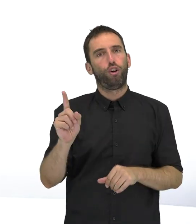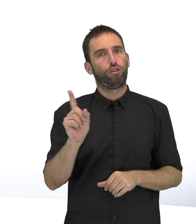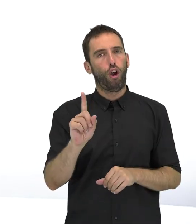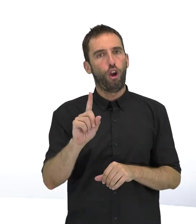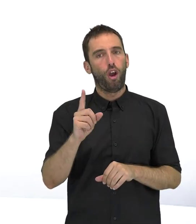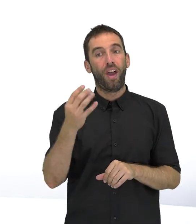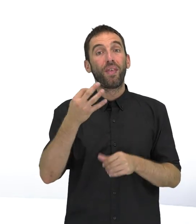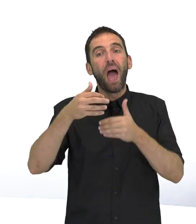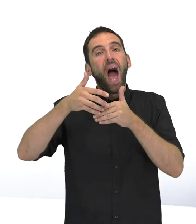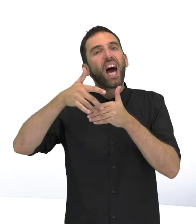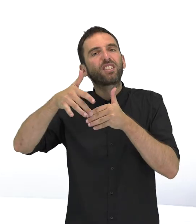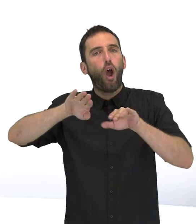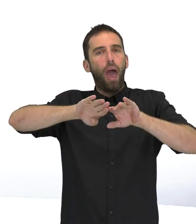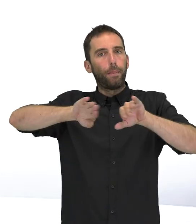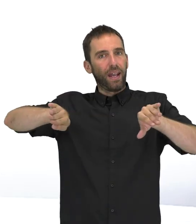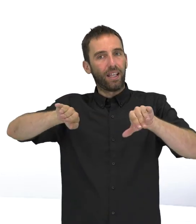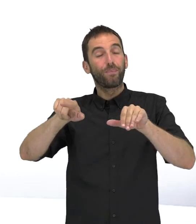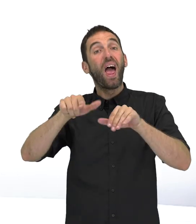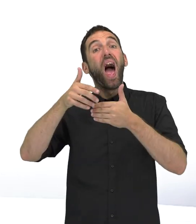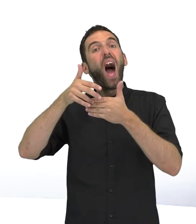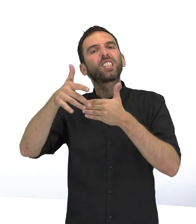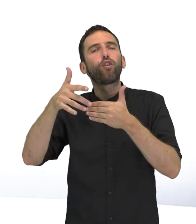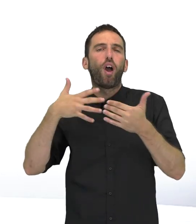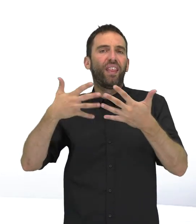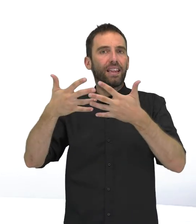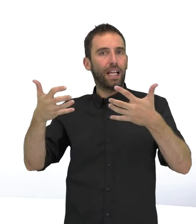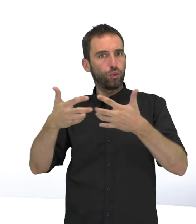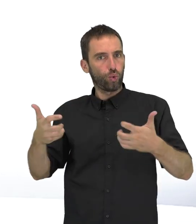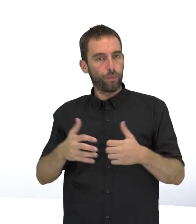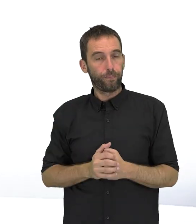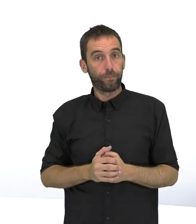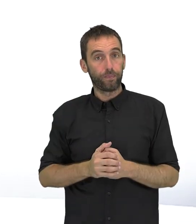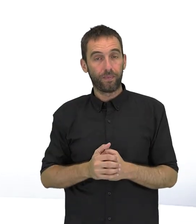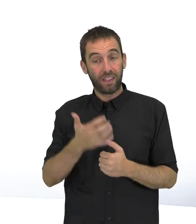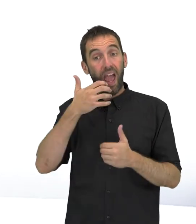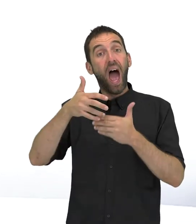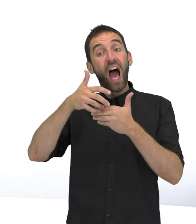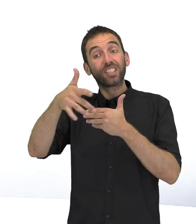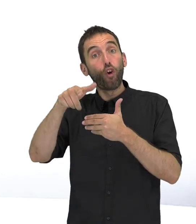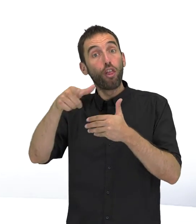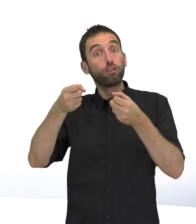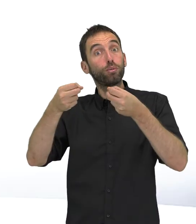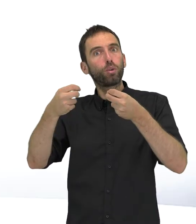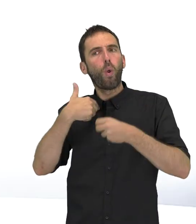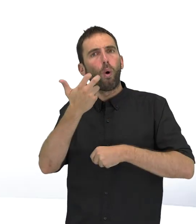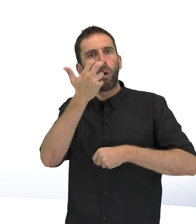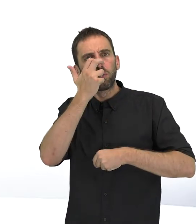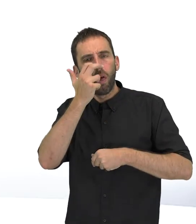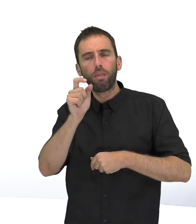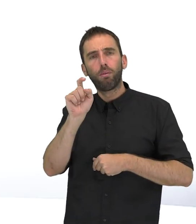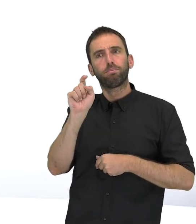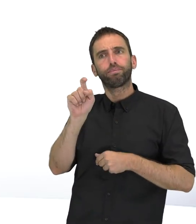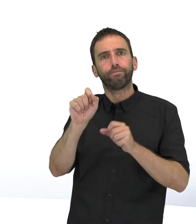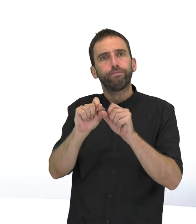Deben estar en un archivo aparte, un archivo de texto. Si tenemos un archivo de subtítulos y sentimos curiosidad,